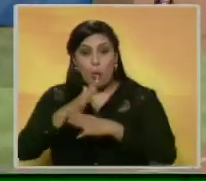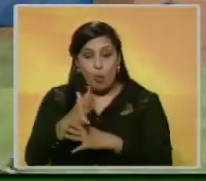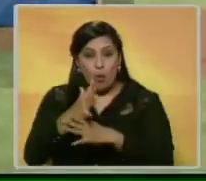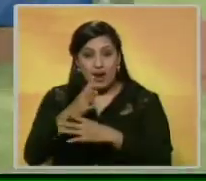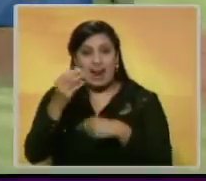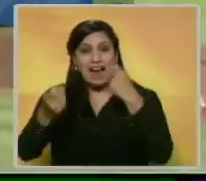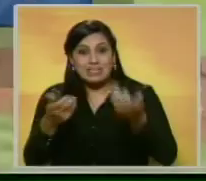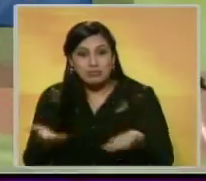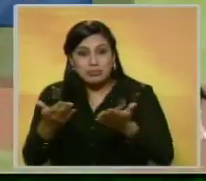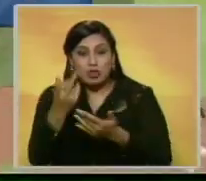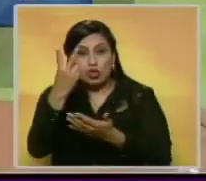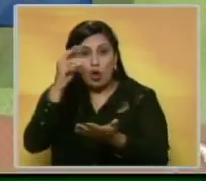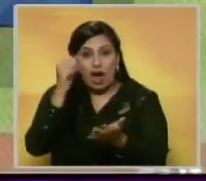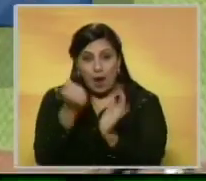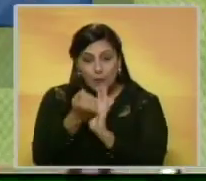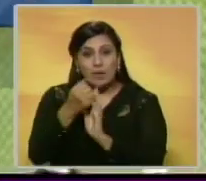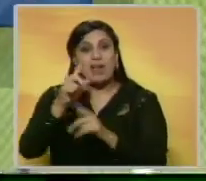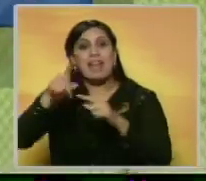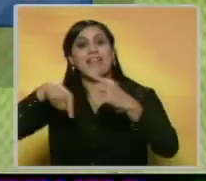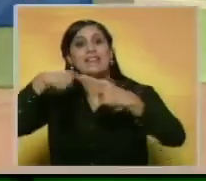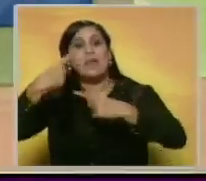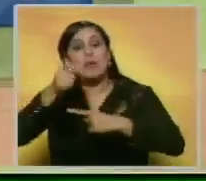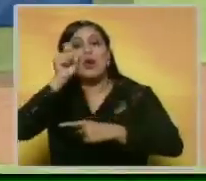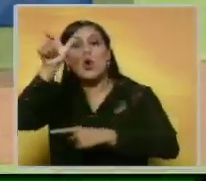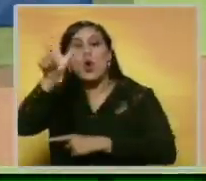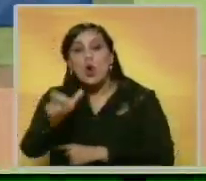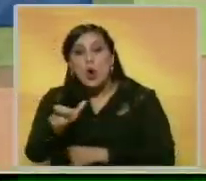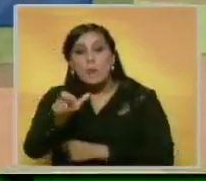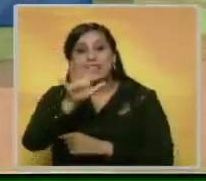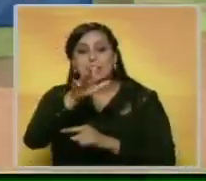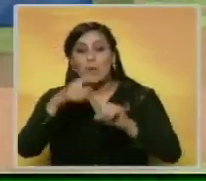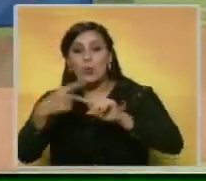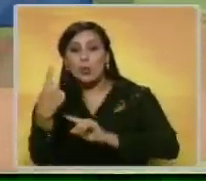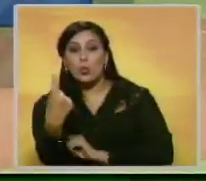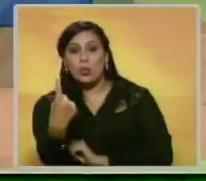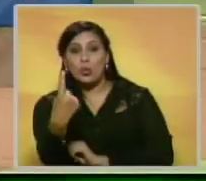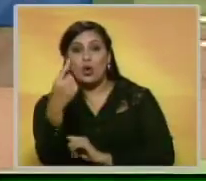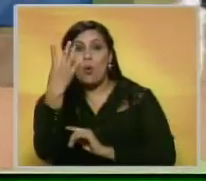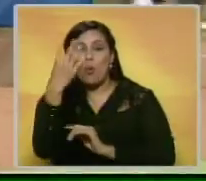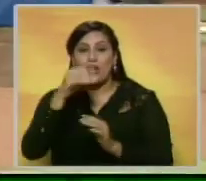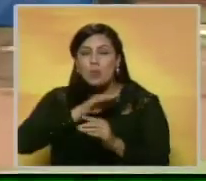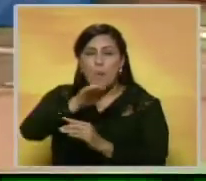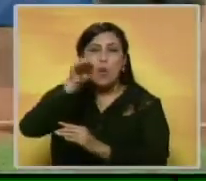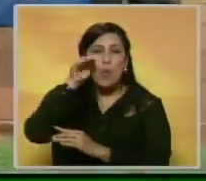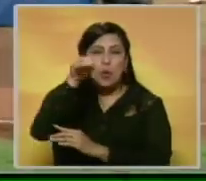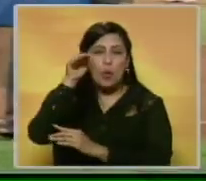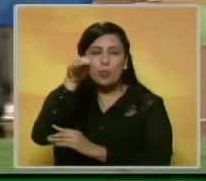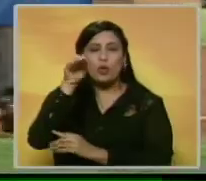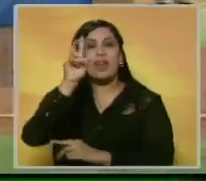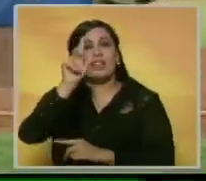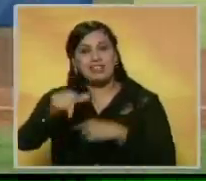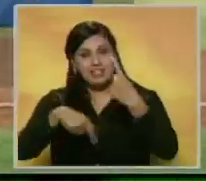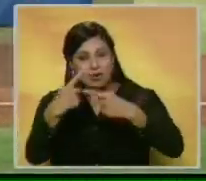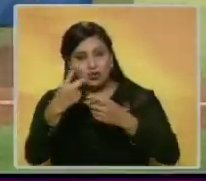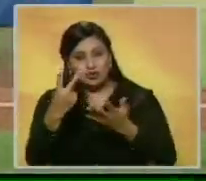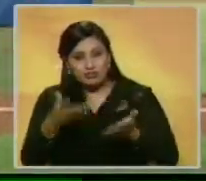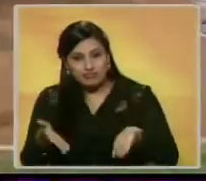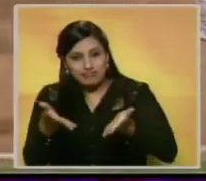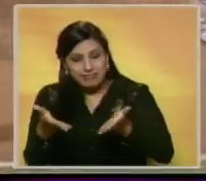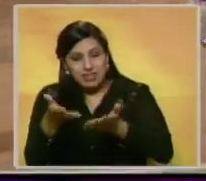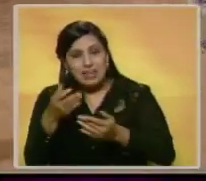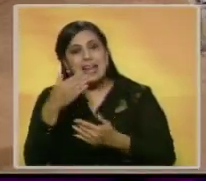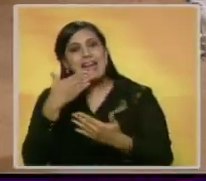campaña, una carrera impulsada y dos anotadas. Mientras que Osvaldo Arcia ligó de 5-1 con el cuarto honrón del año, dos impulsadas y una anotada.